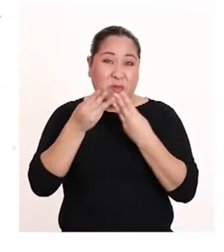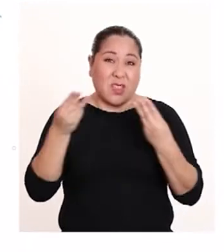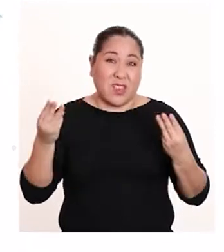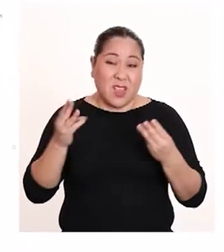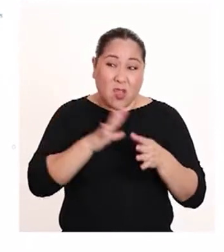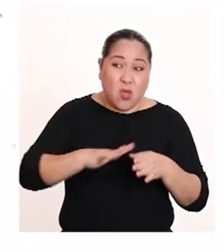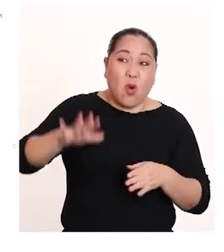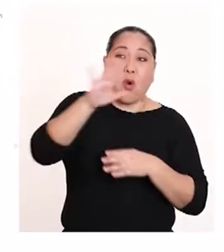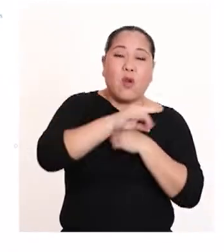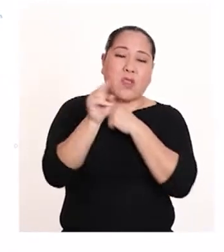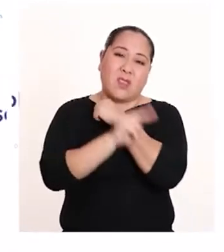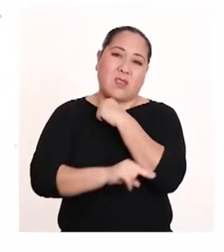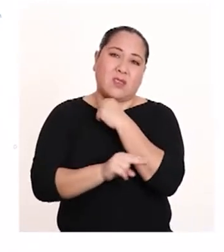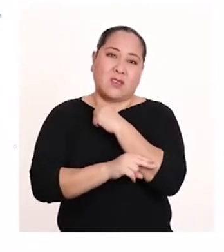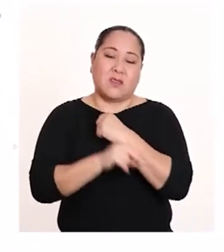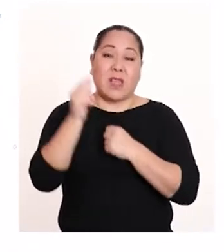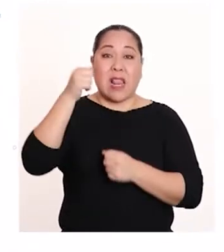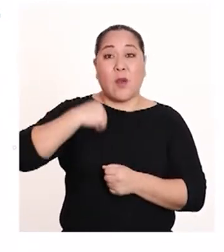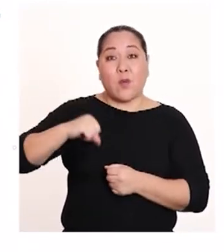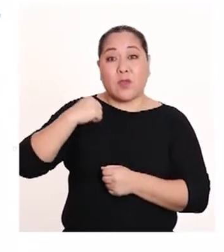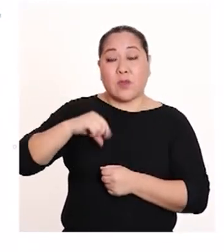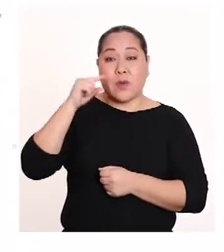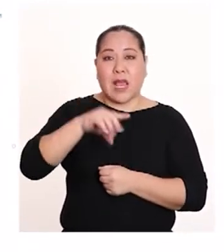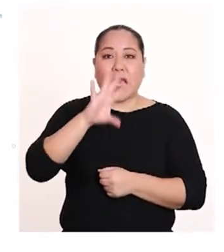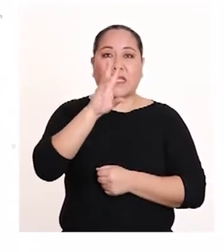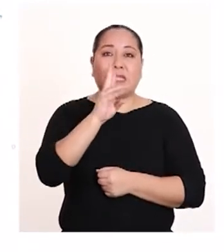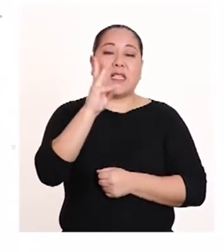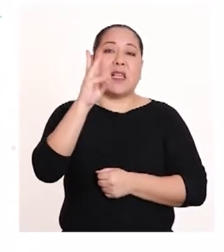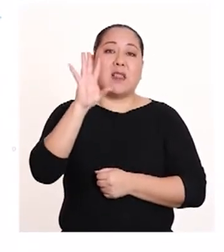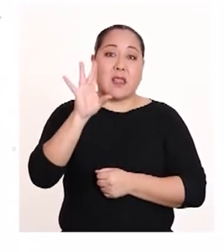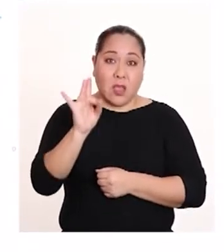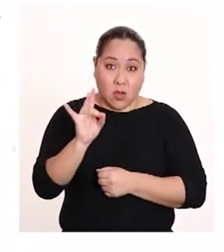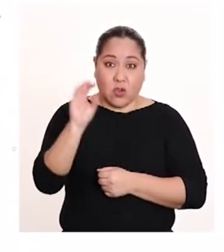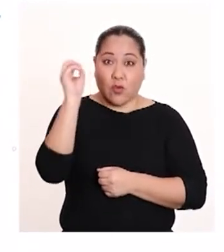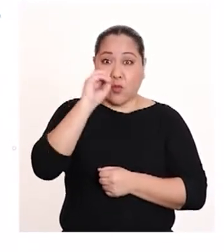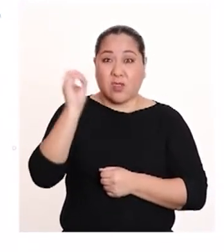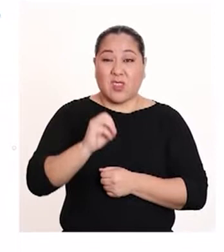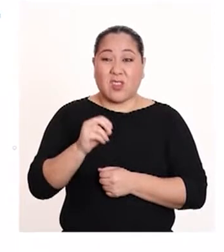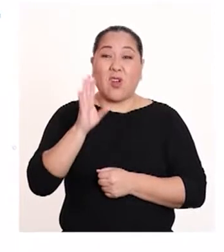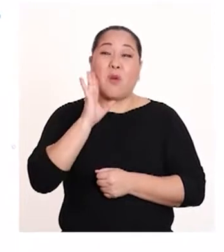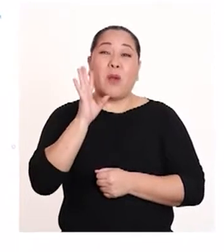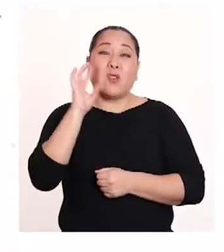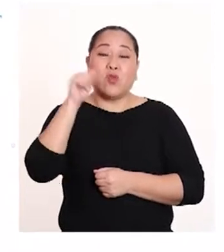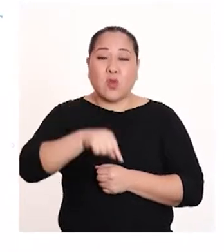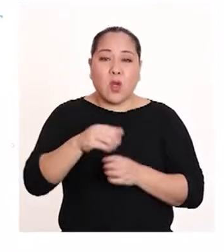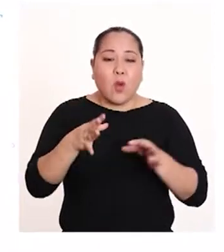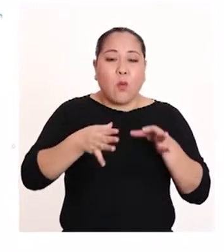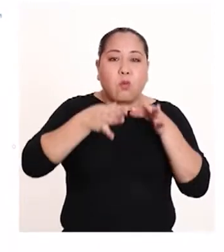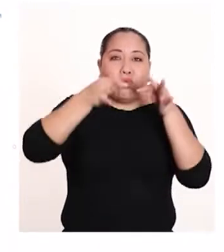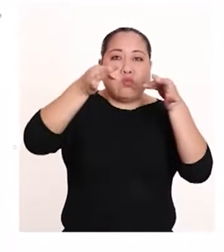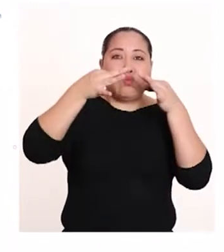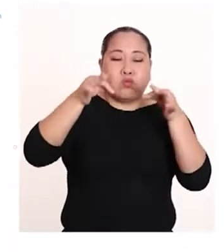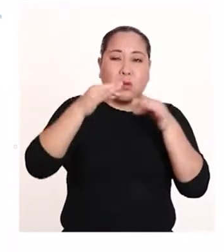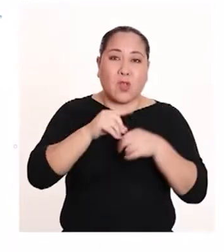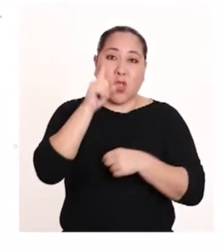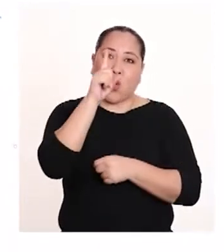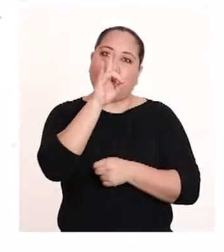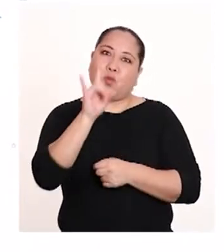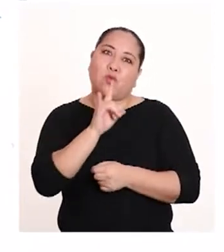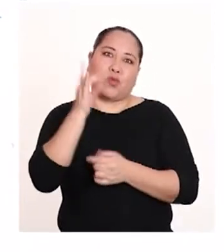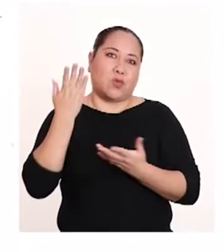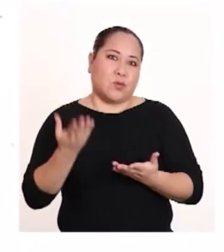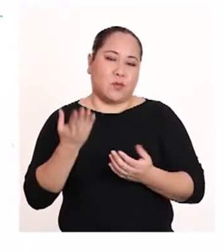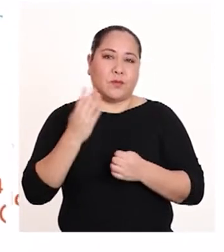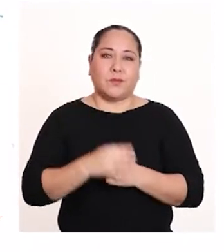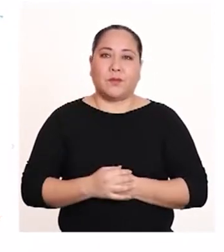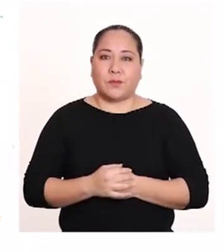residuos a nivel nacional. En el ámbito municipal, el 68% de los residuos de plástico son de un solo